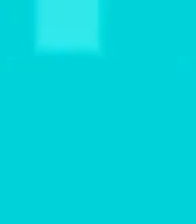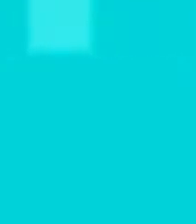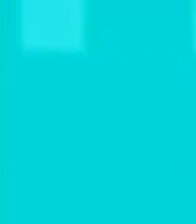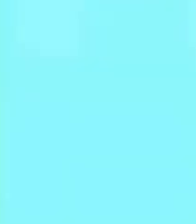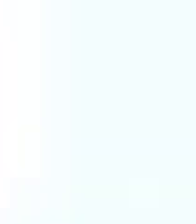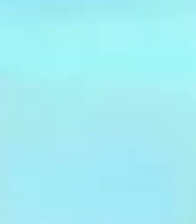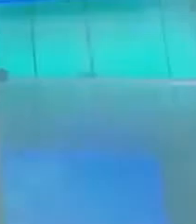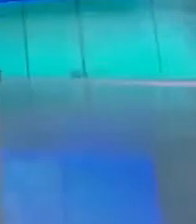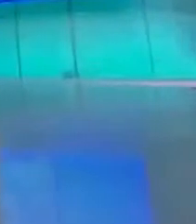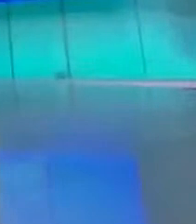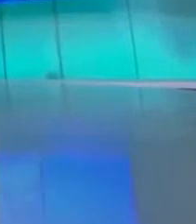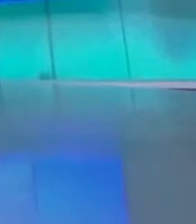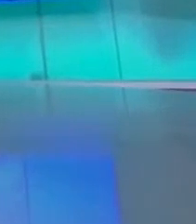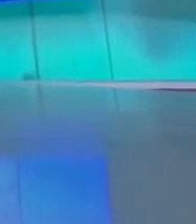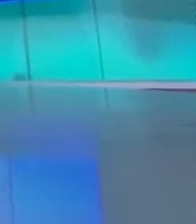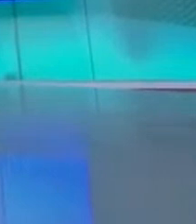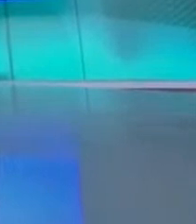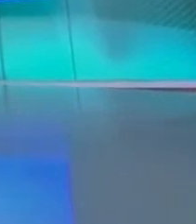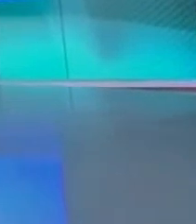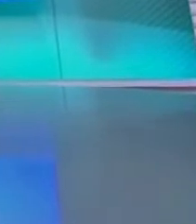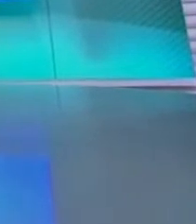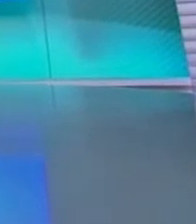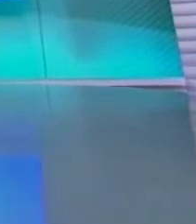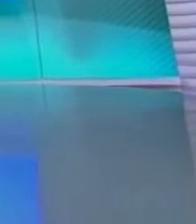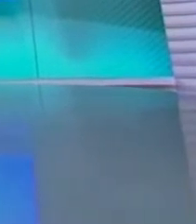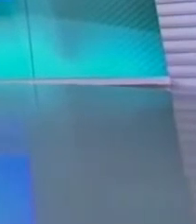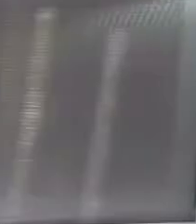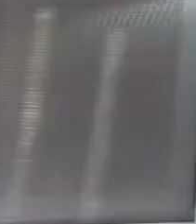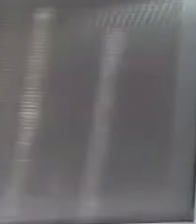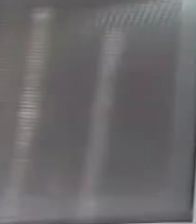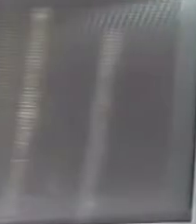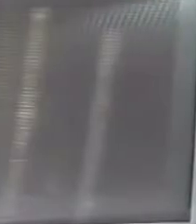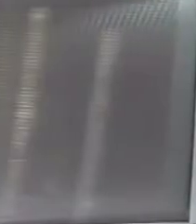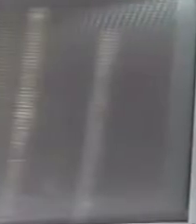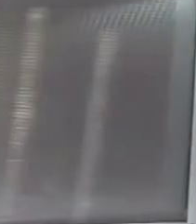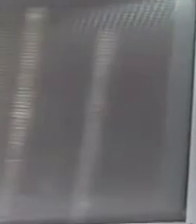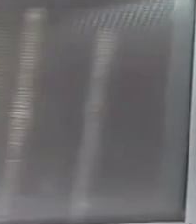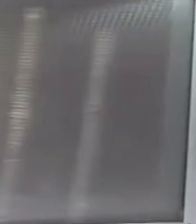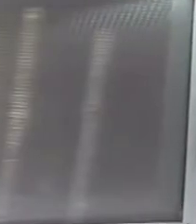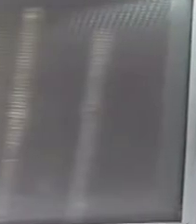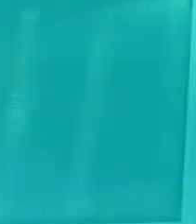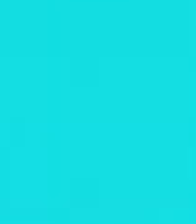Estamos viendo TV Perú Noticias Edición Noche